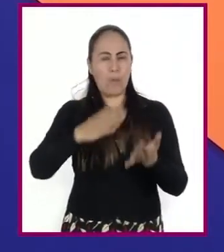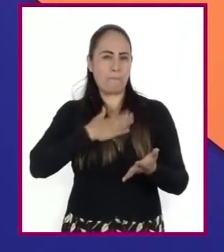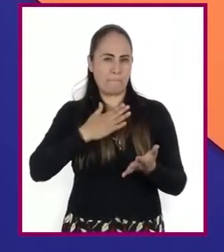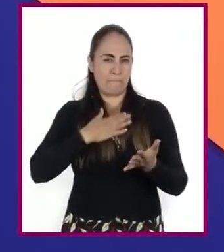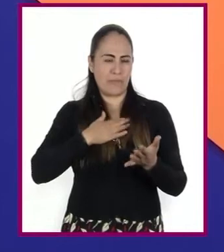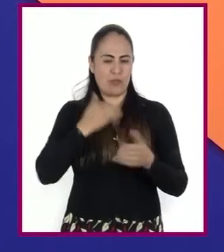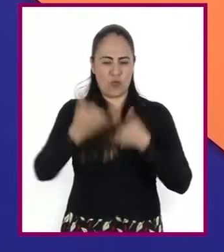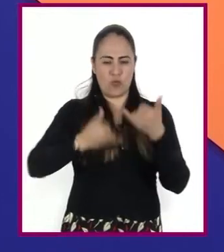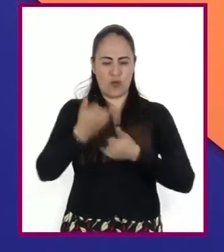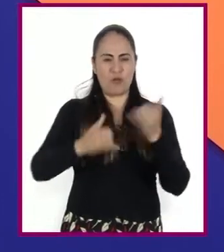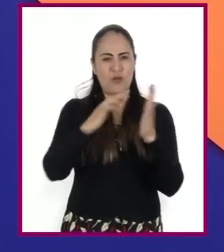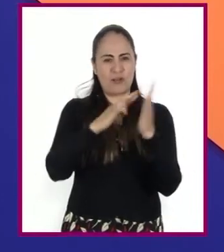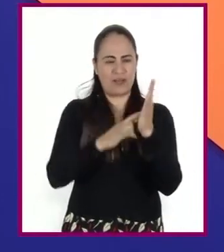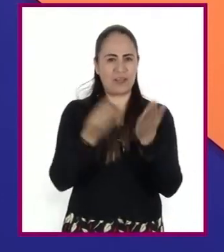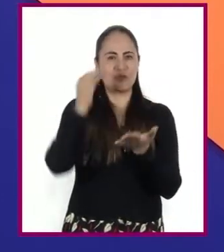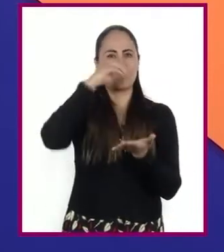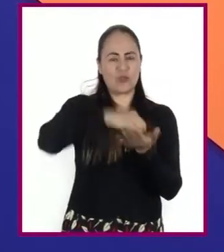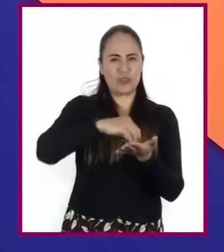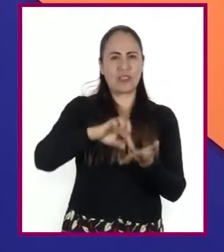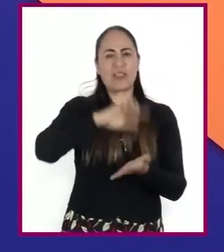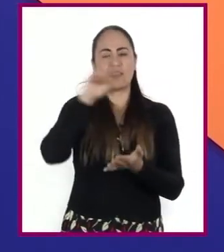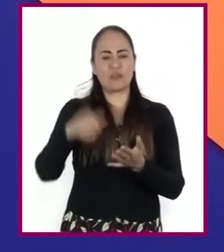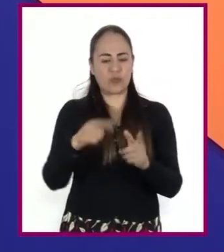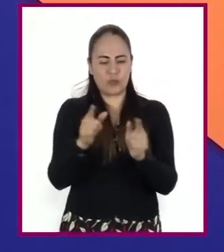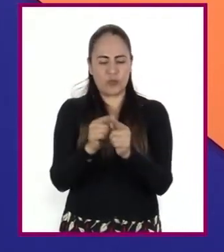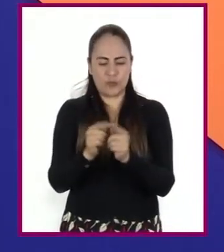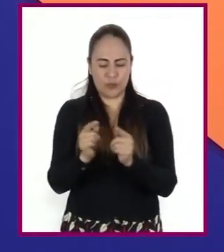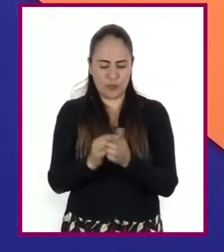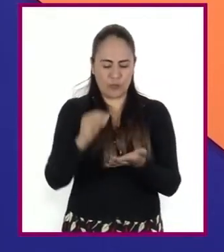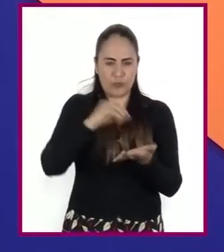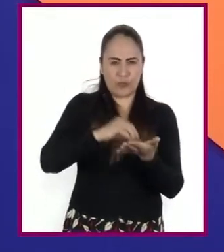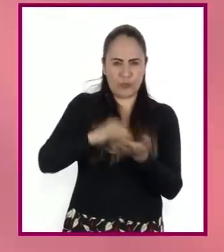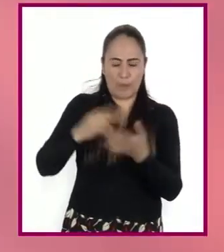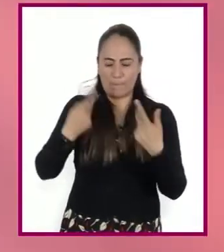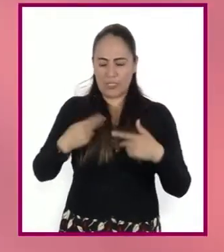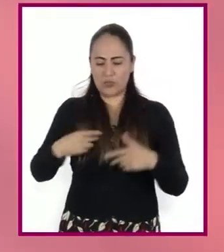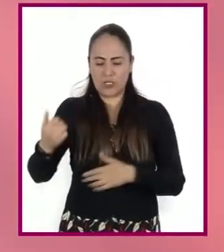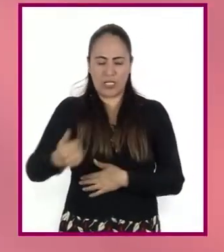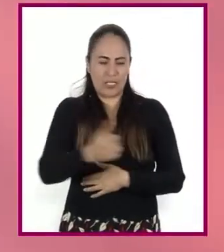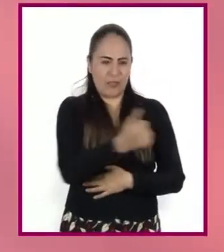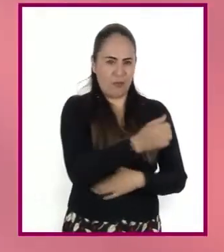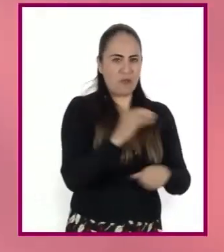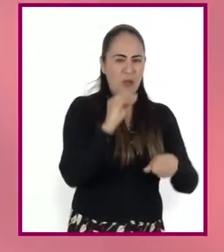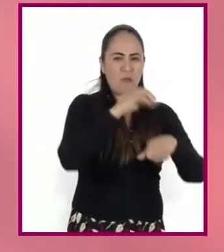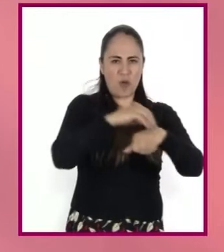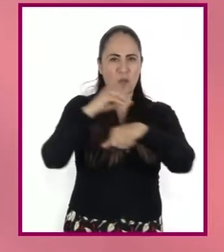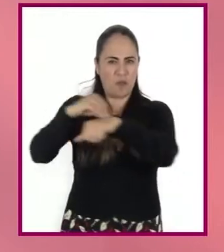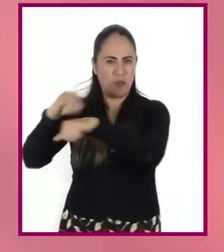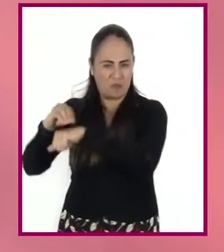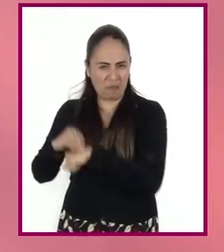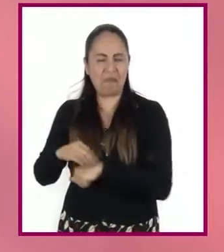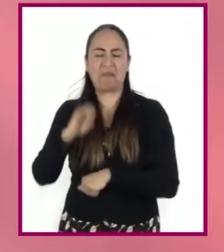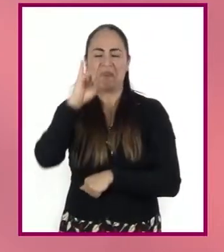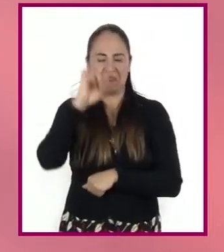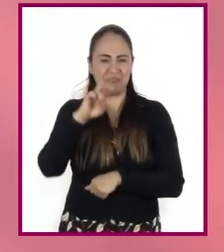y redactar los resúmenes que complementarán la información sobre los personajes. ¡Así es! Y no olviden que pueden